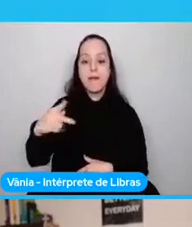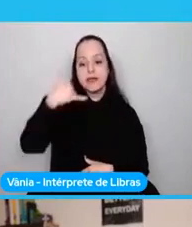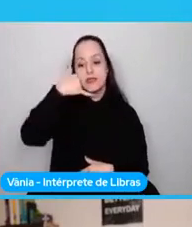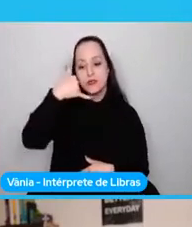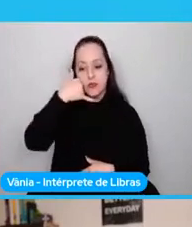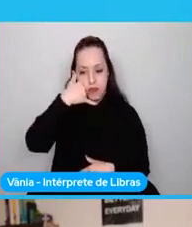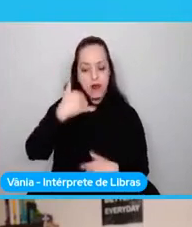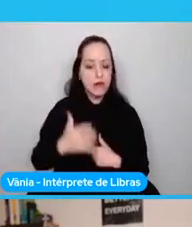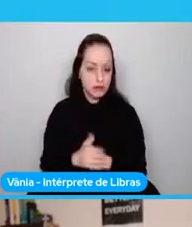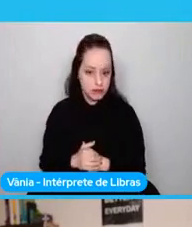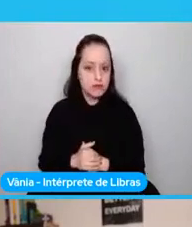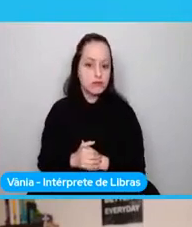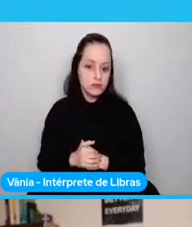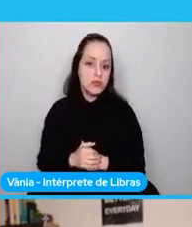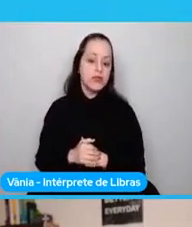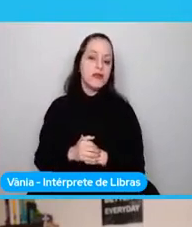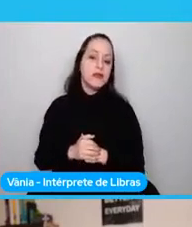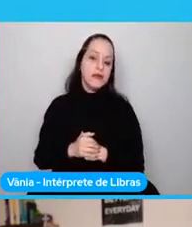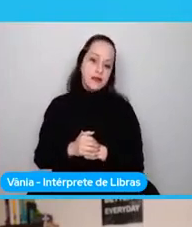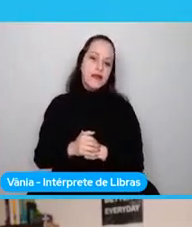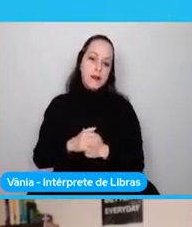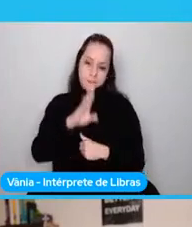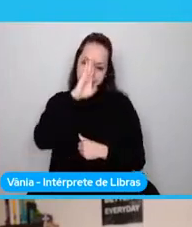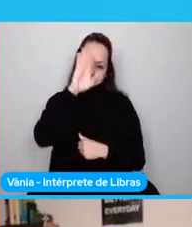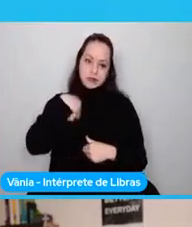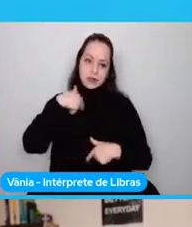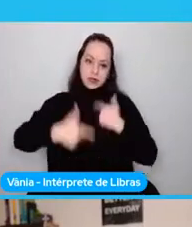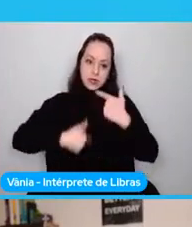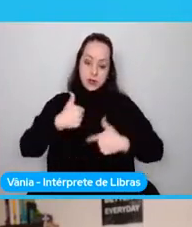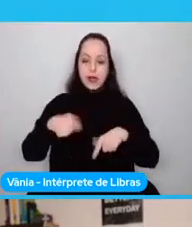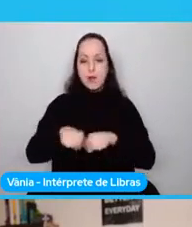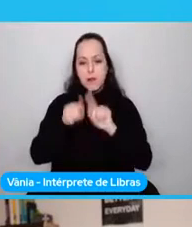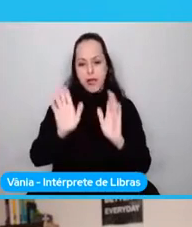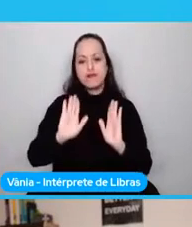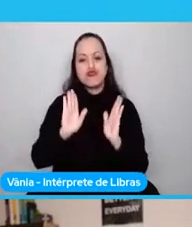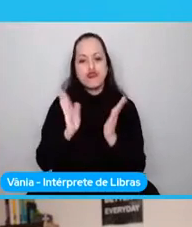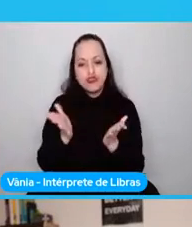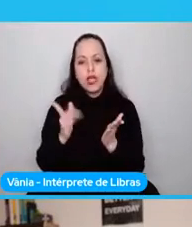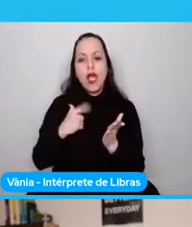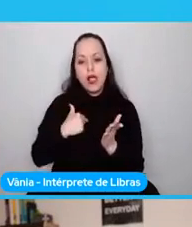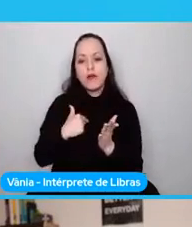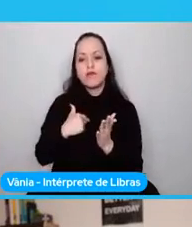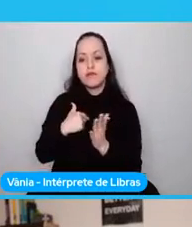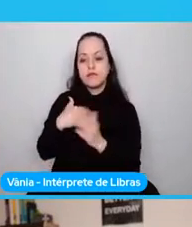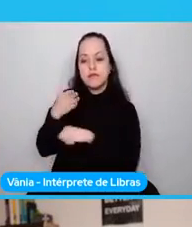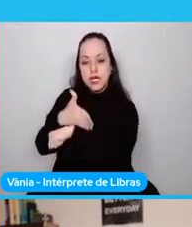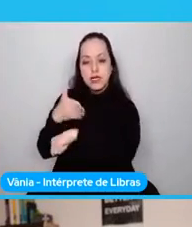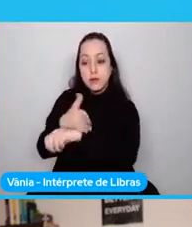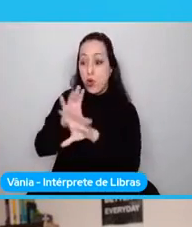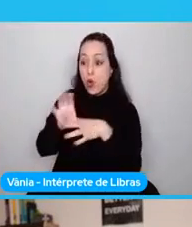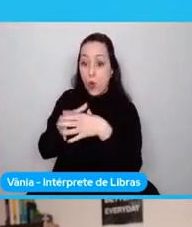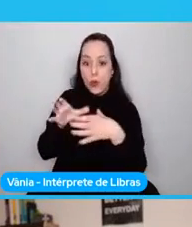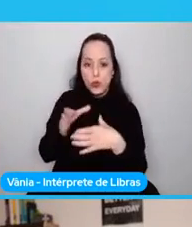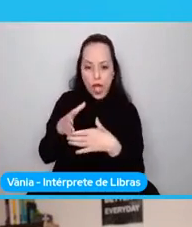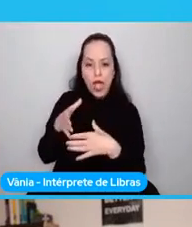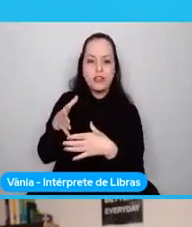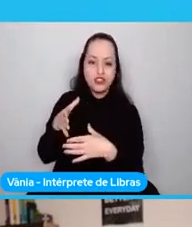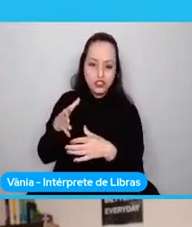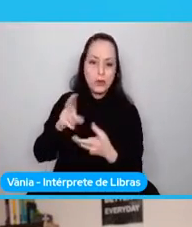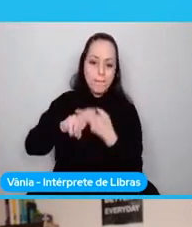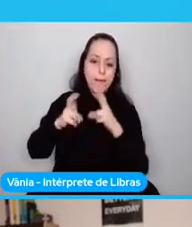Aunque he estado alrededor de las comunidades de Python ya por varios años